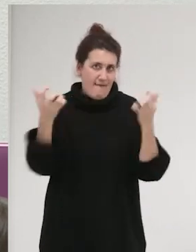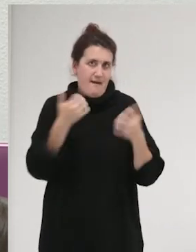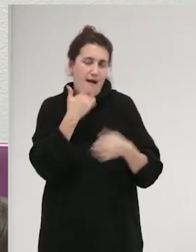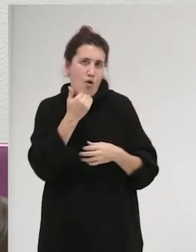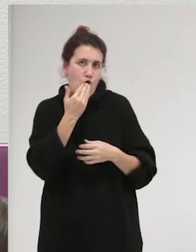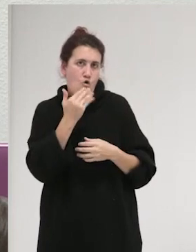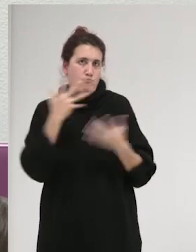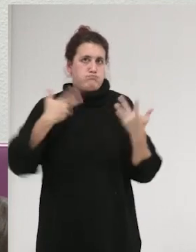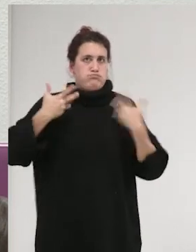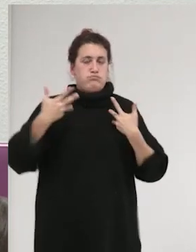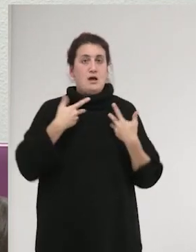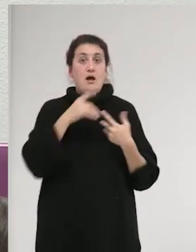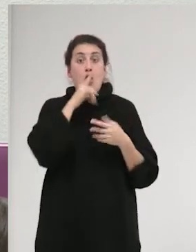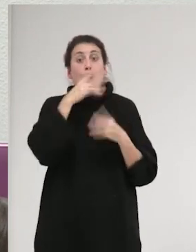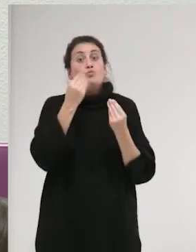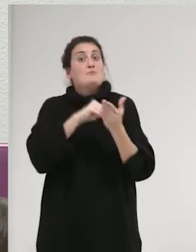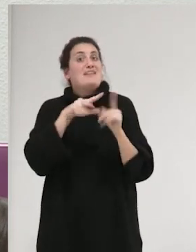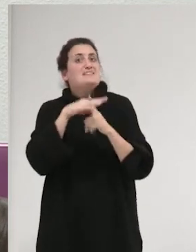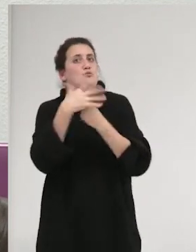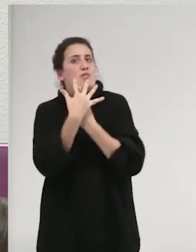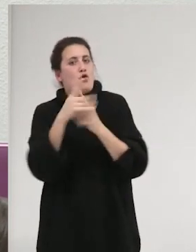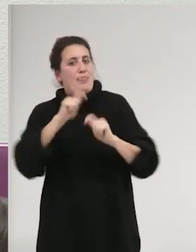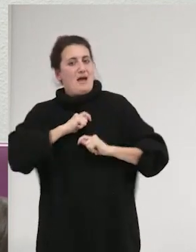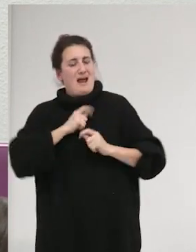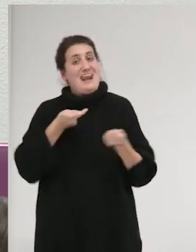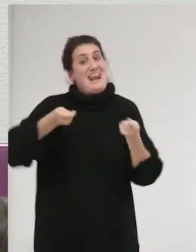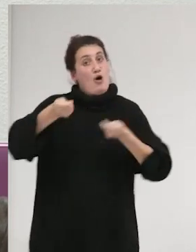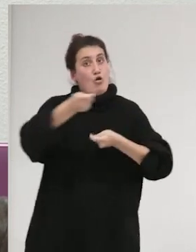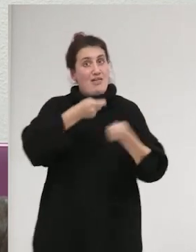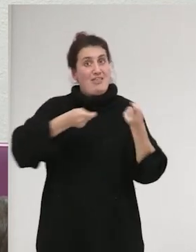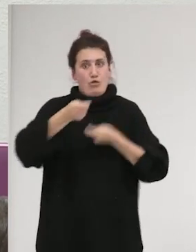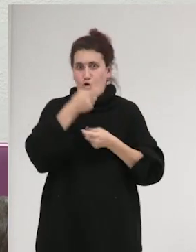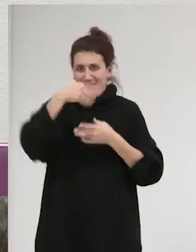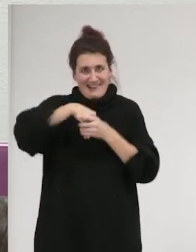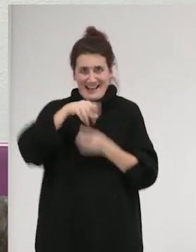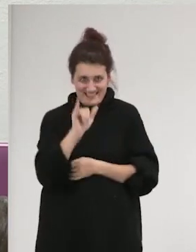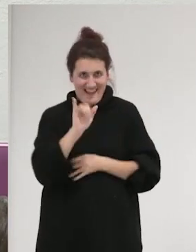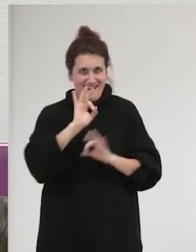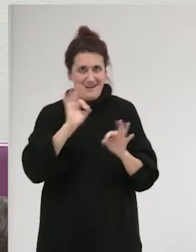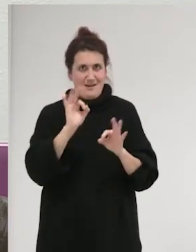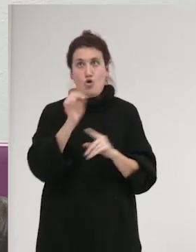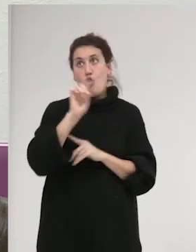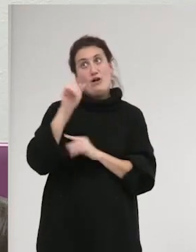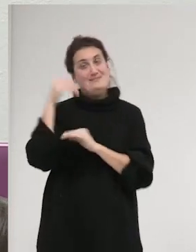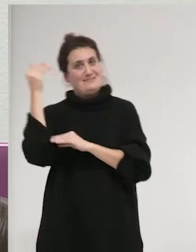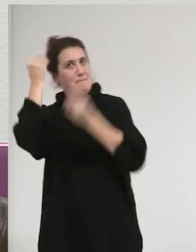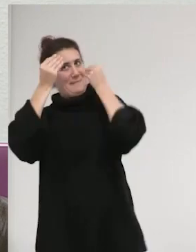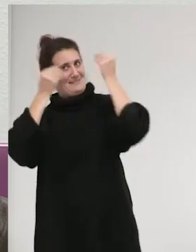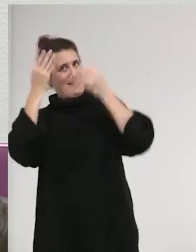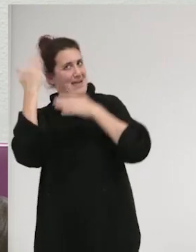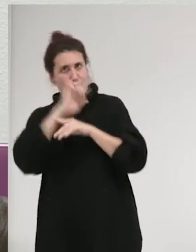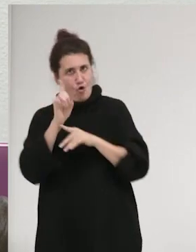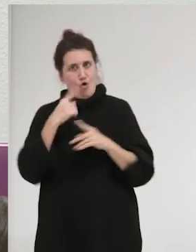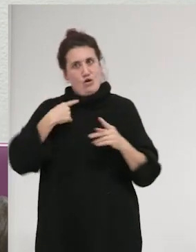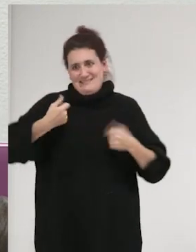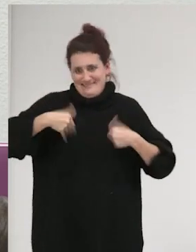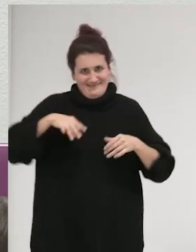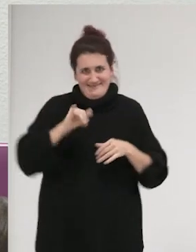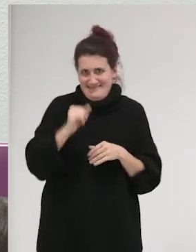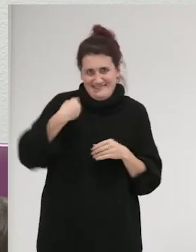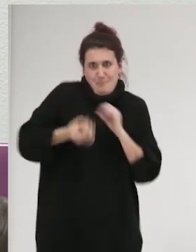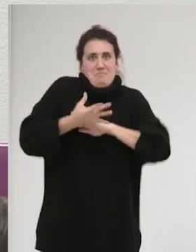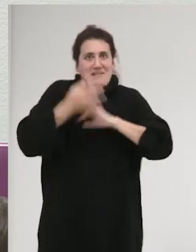que se da es una situación de negociación implícita, que no es explícita, obviamente, pero sí que se da una situación en la cual